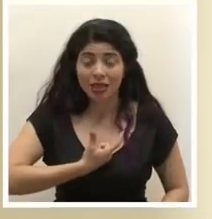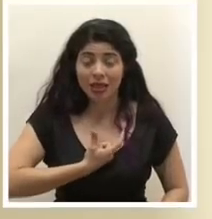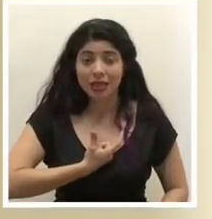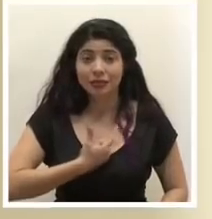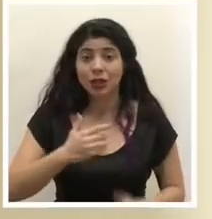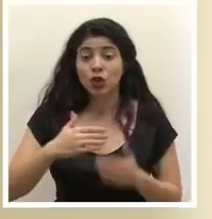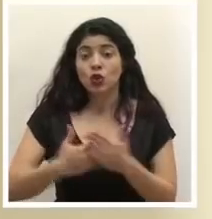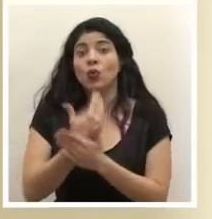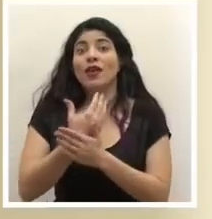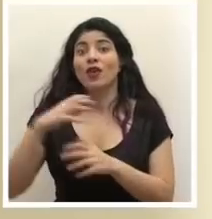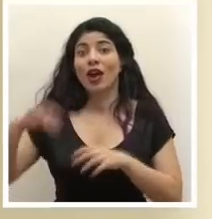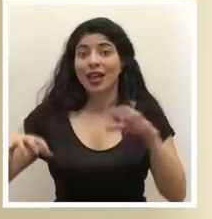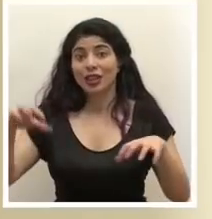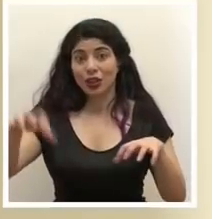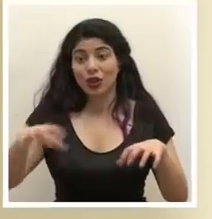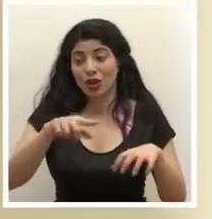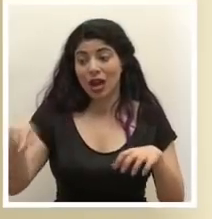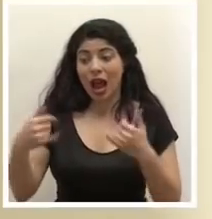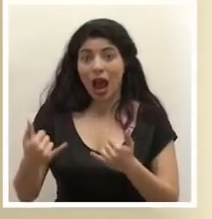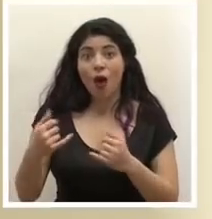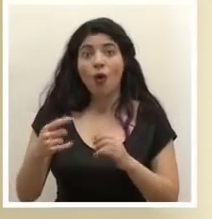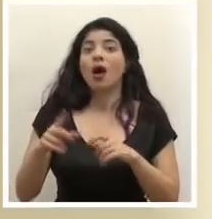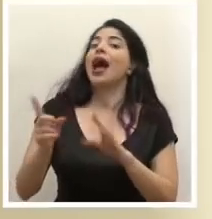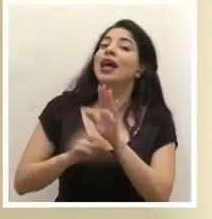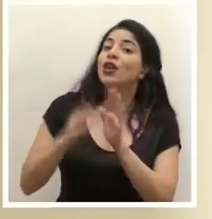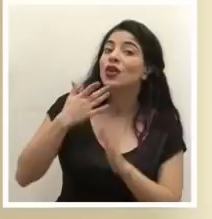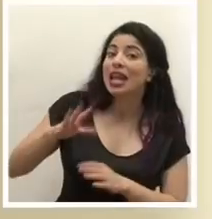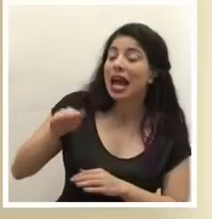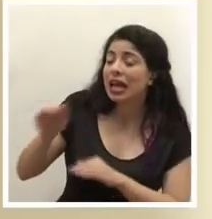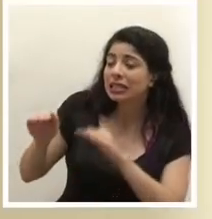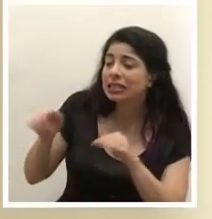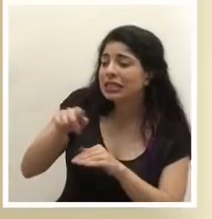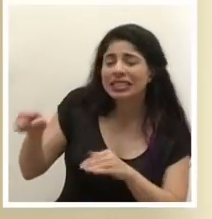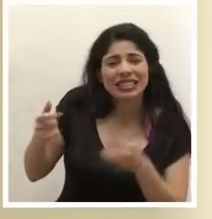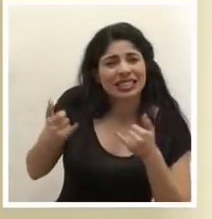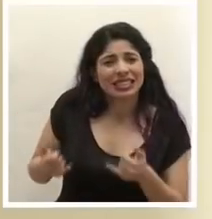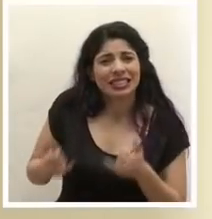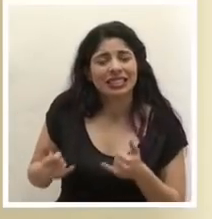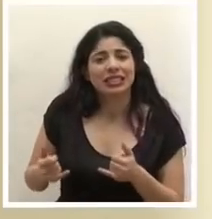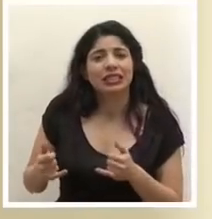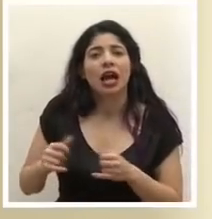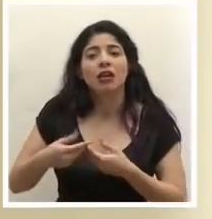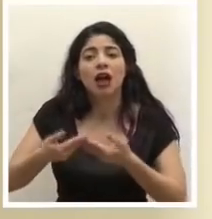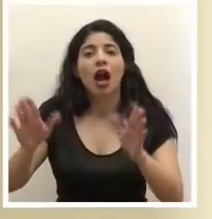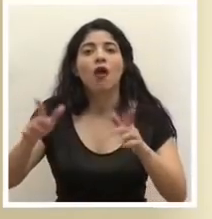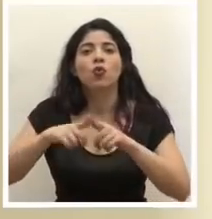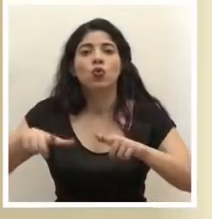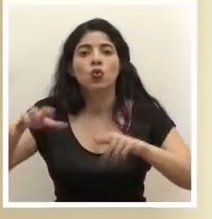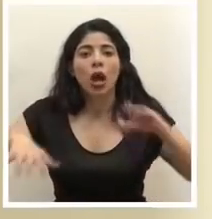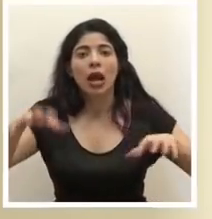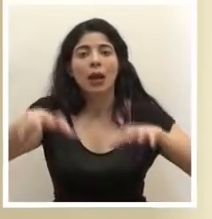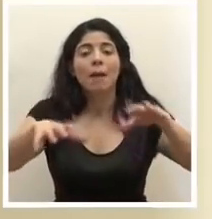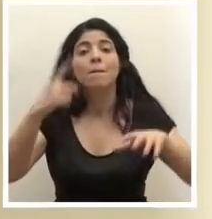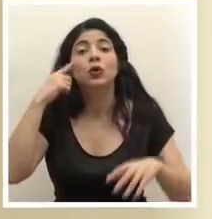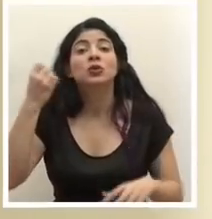nuevos cantones sometidos a la alerta naranja que desde ya dispongan de las instalaciones necesarias para el